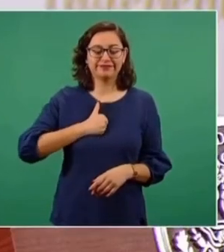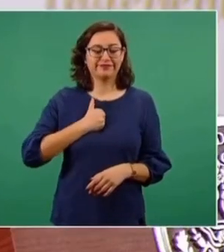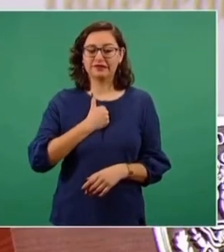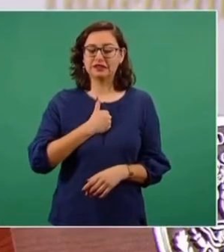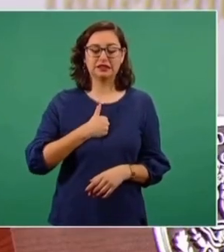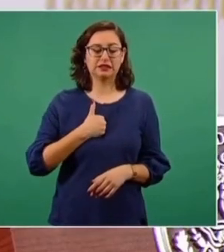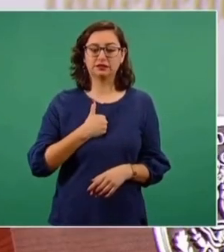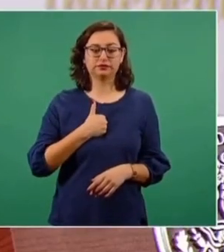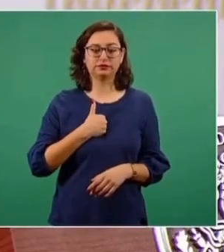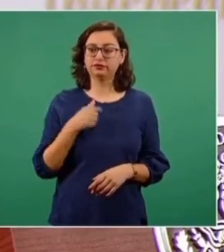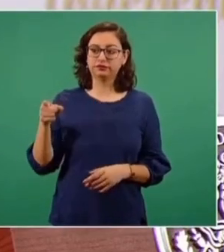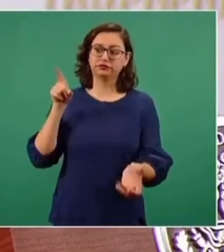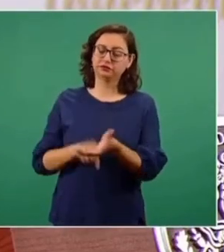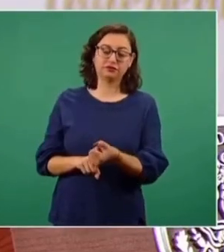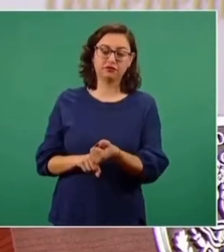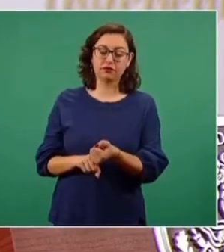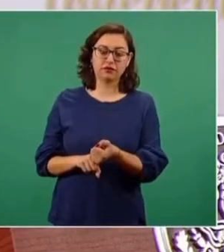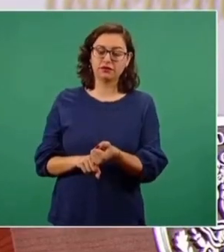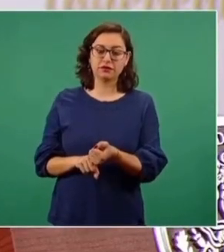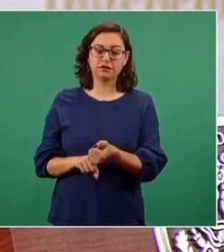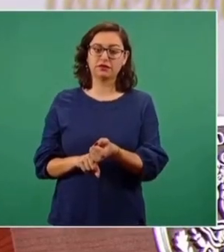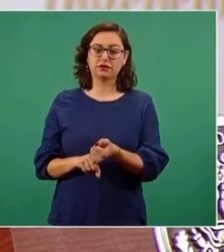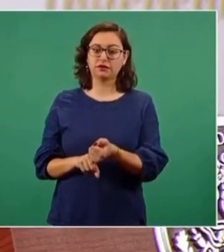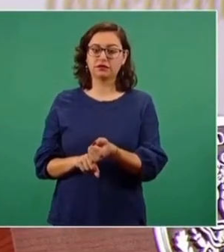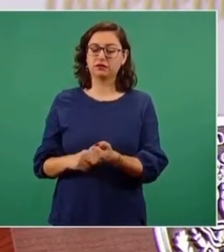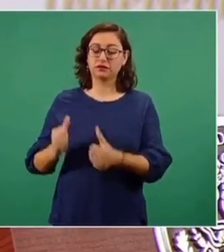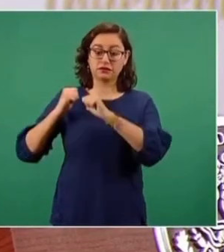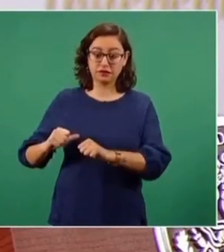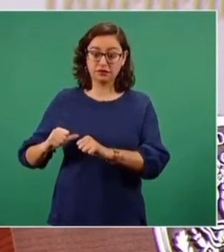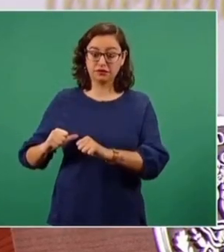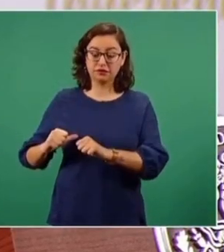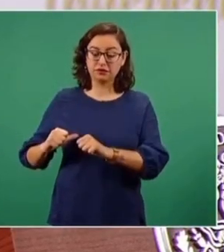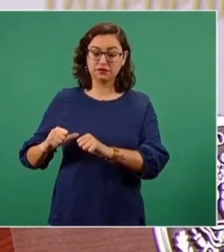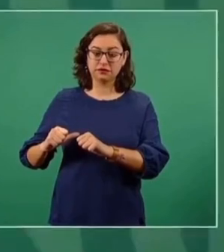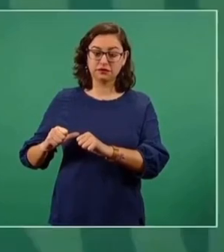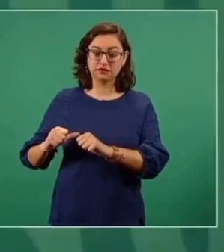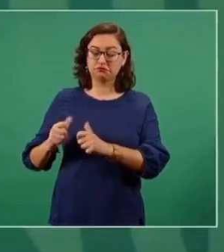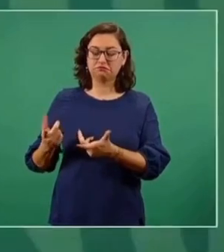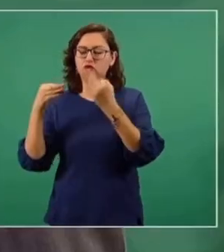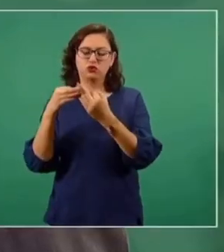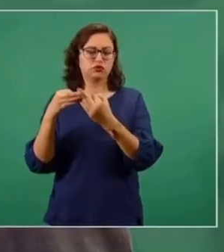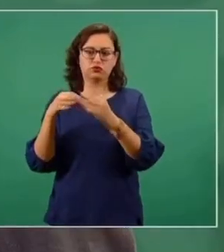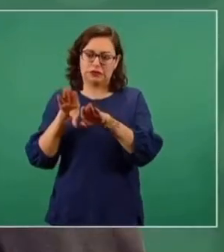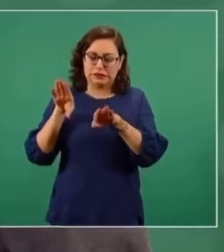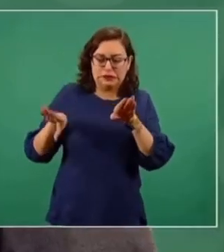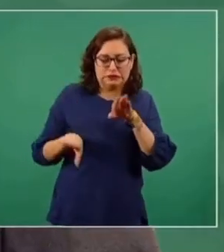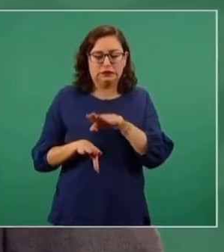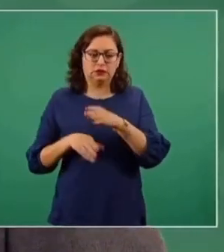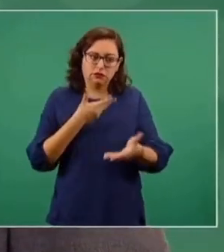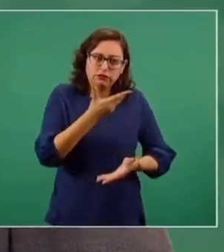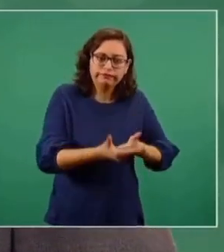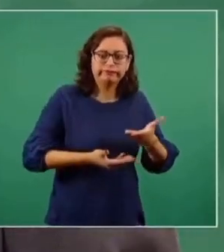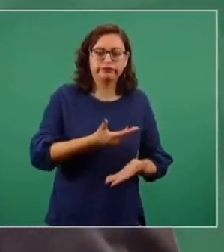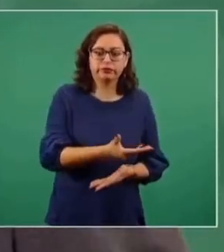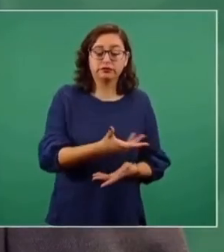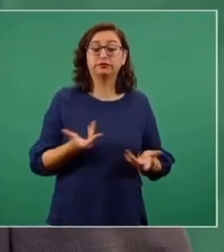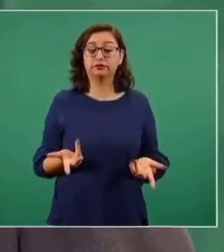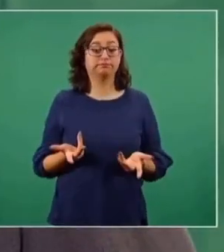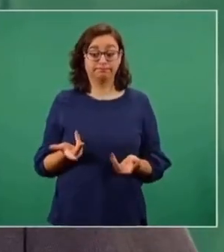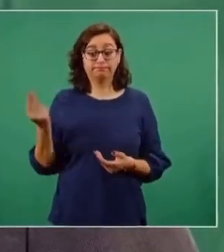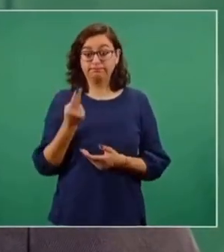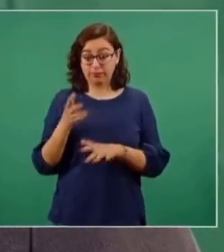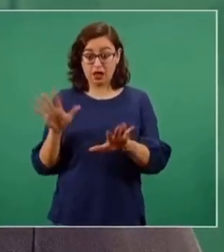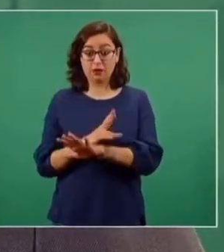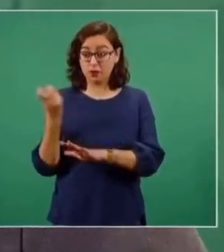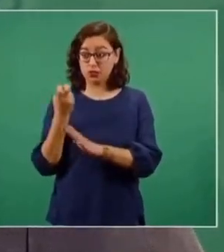está muy mal el sector, el Poder Judicial. Entonces, hace falta las